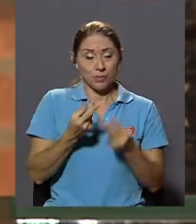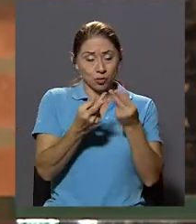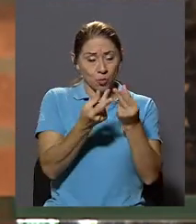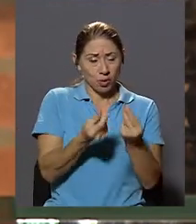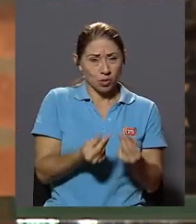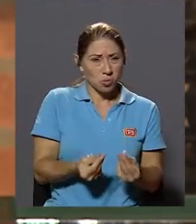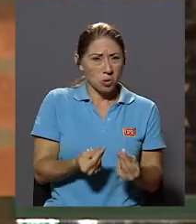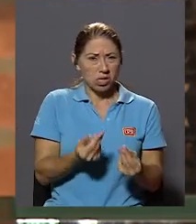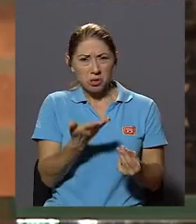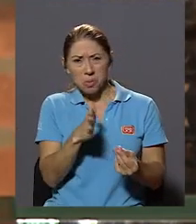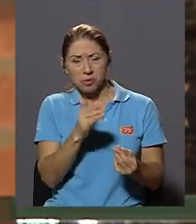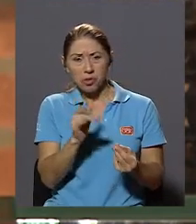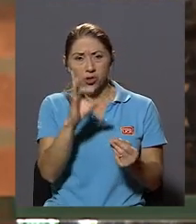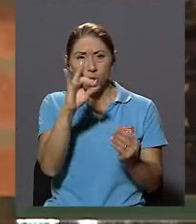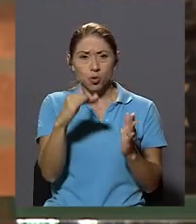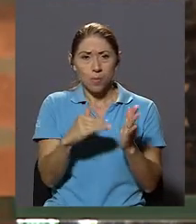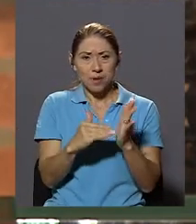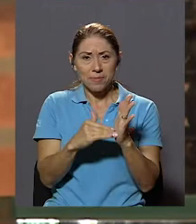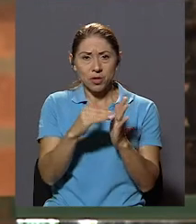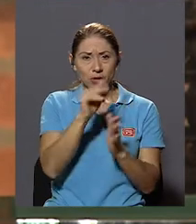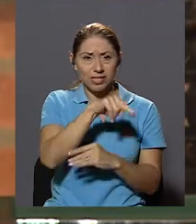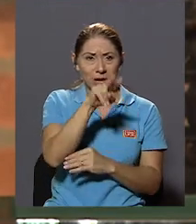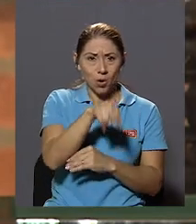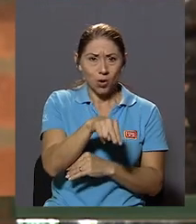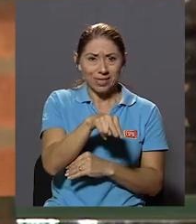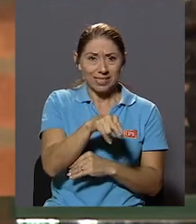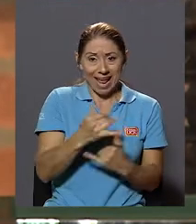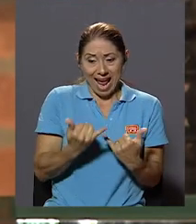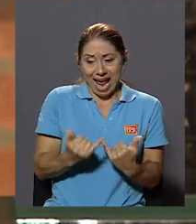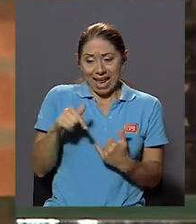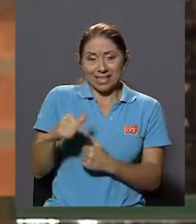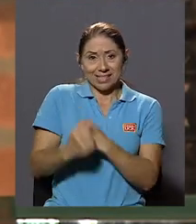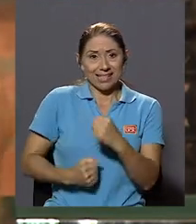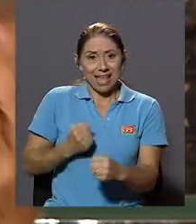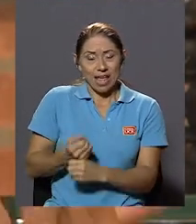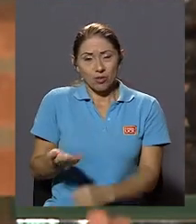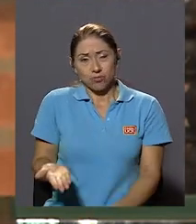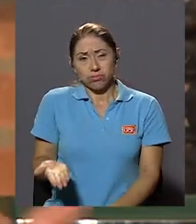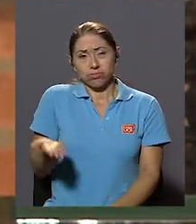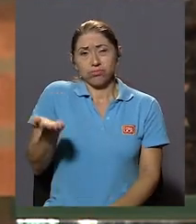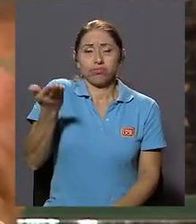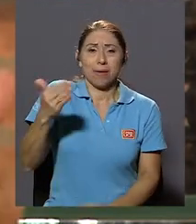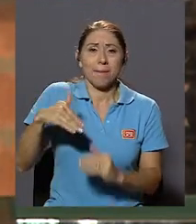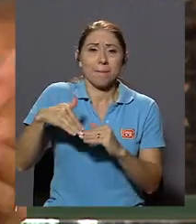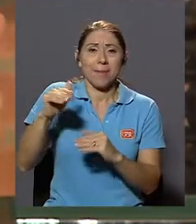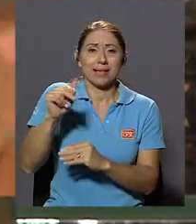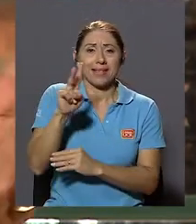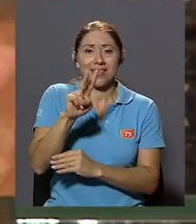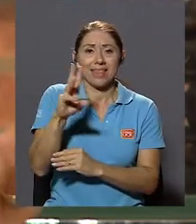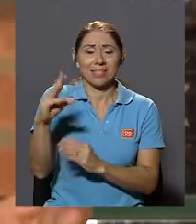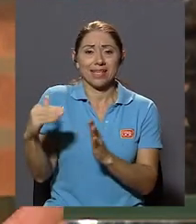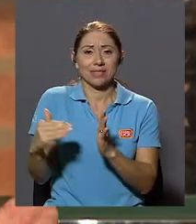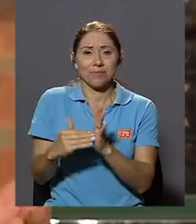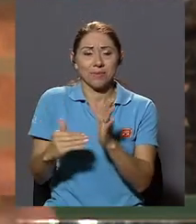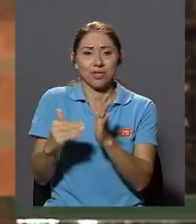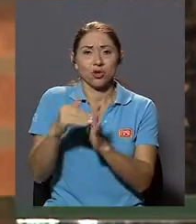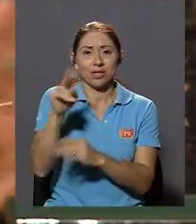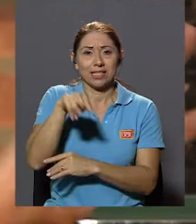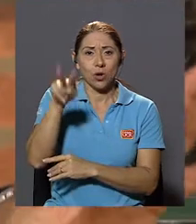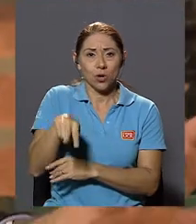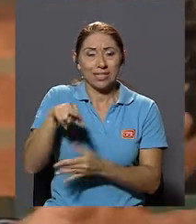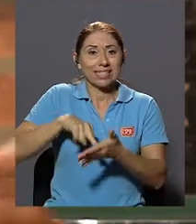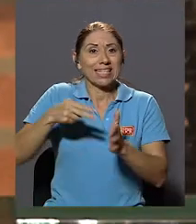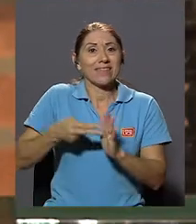presupuesto De más o menos 8 mil millones De colones Ahora En este año A más de 26 mil millones De colones